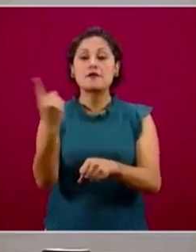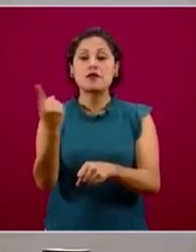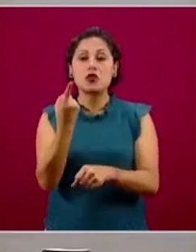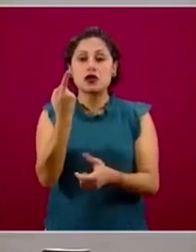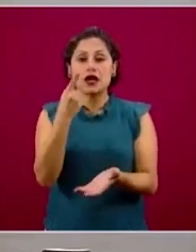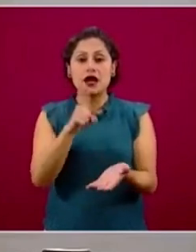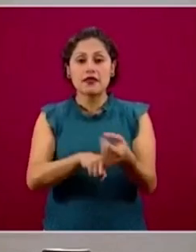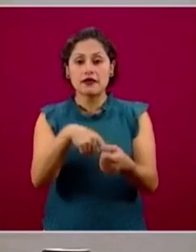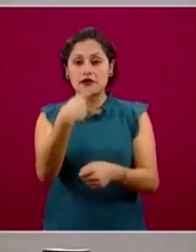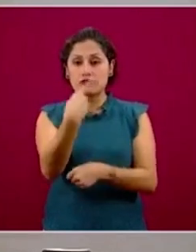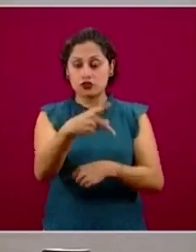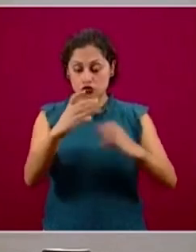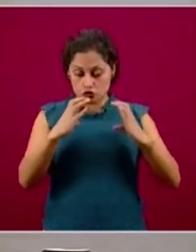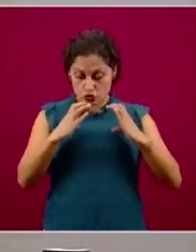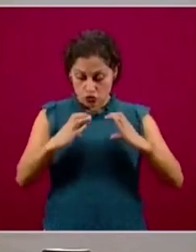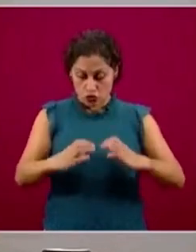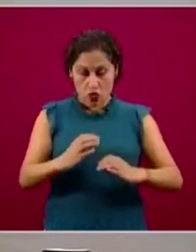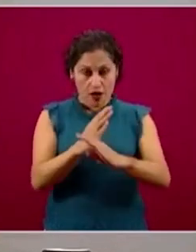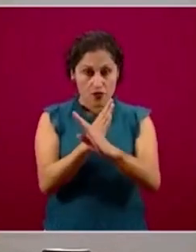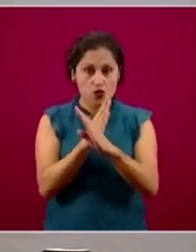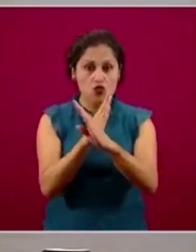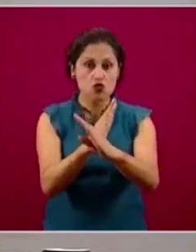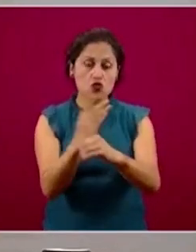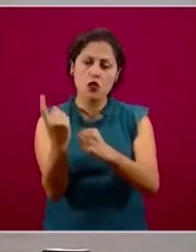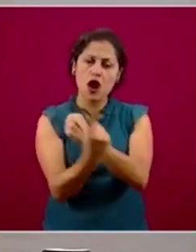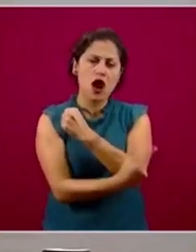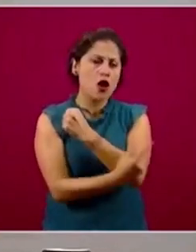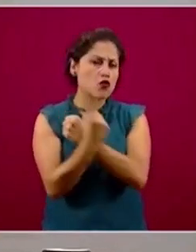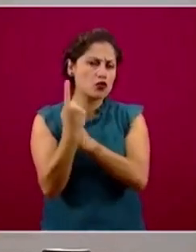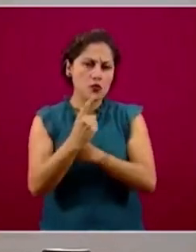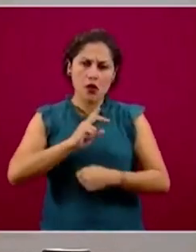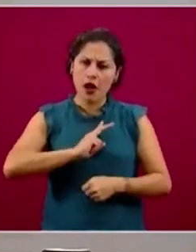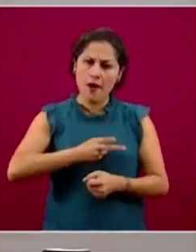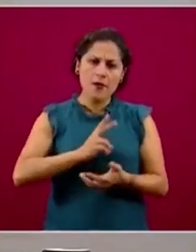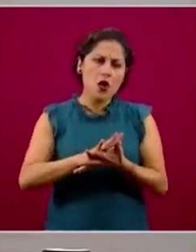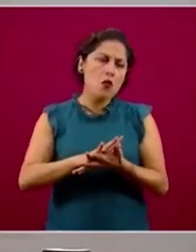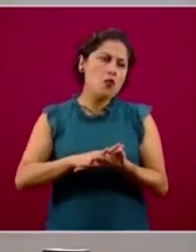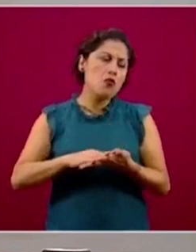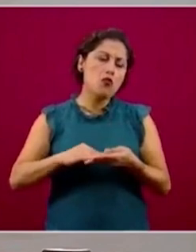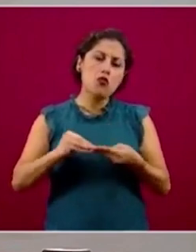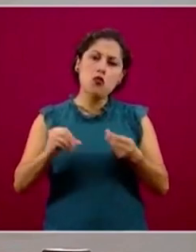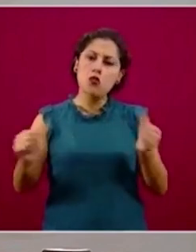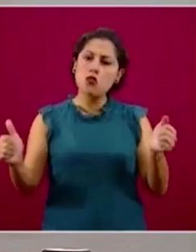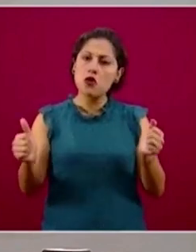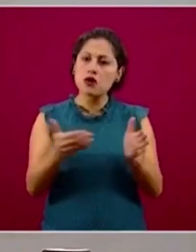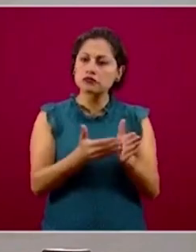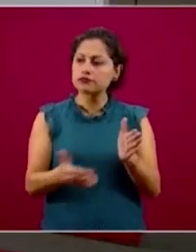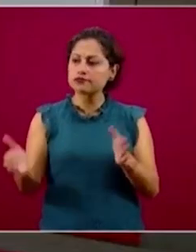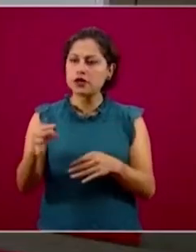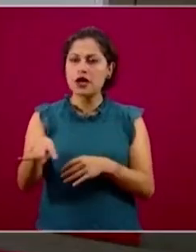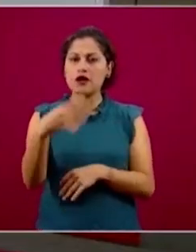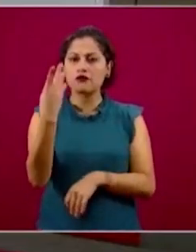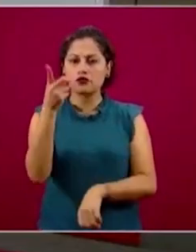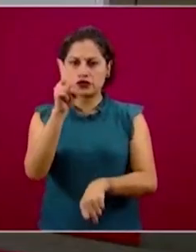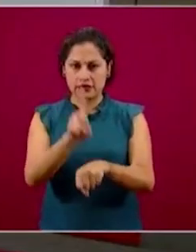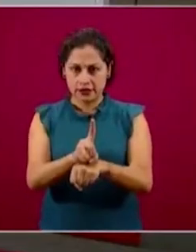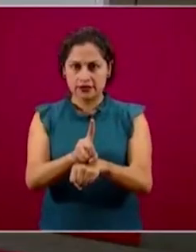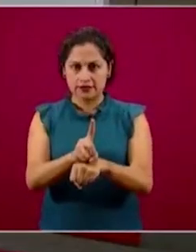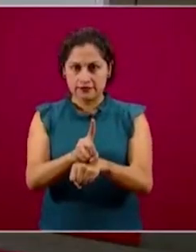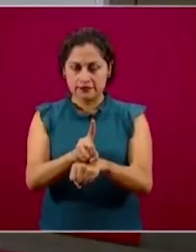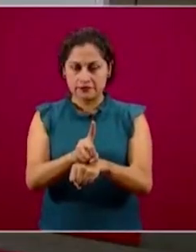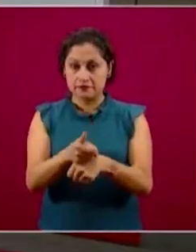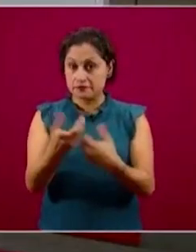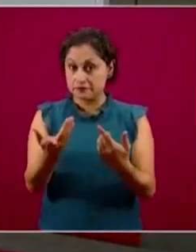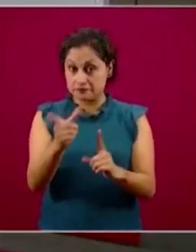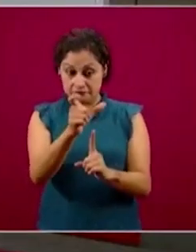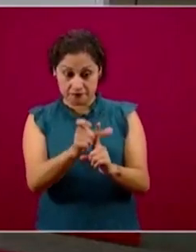controlar al virus y el virus se va a eliminar del cuerpo en aproximadamente 14 días. ¿Quiénes son estas